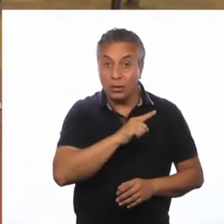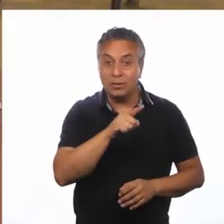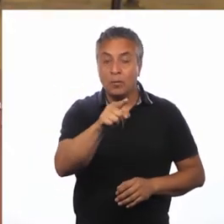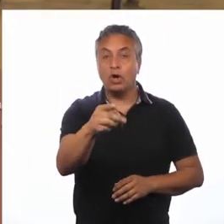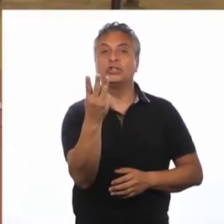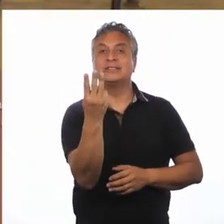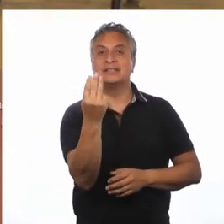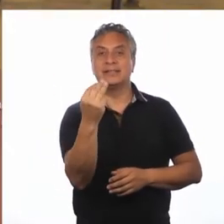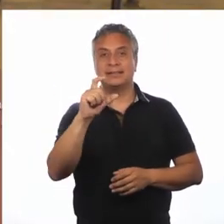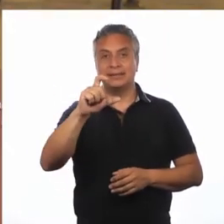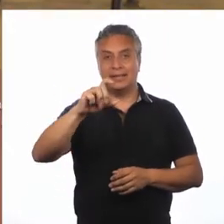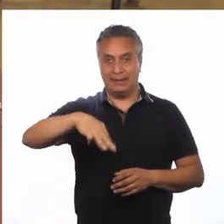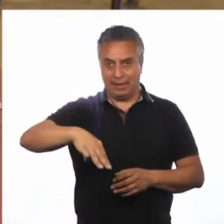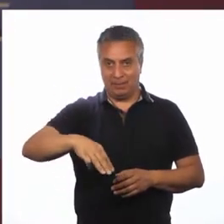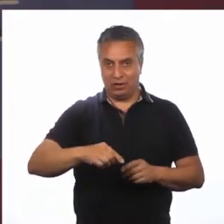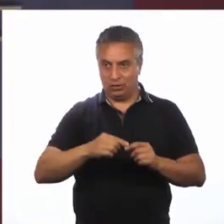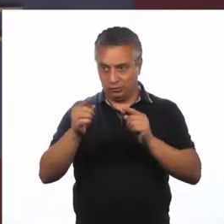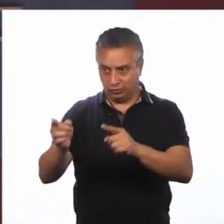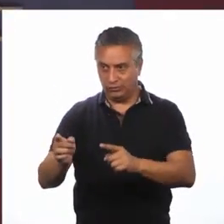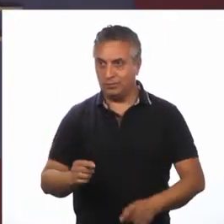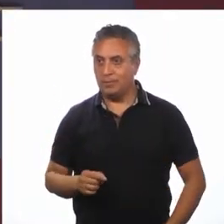último 13 centímetros